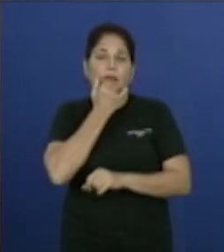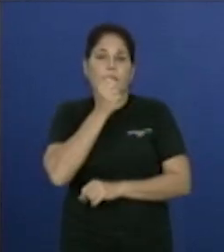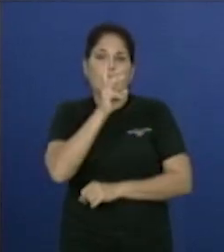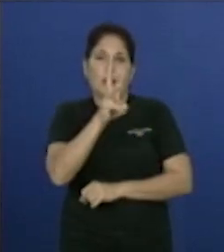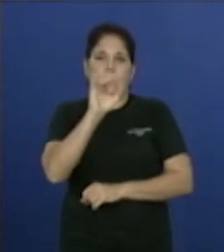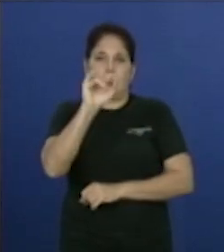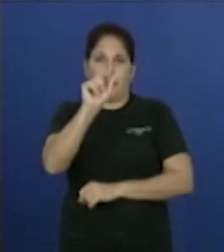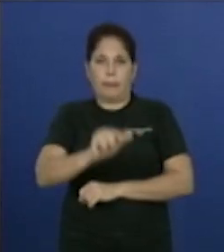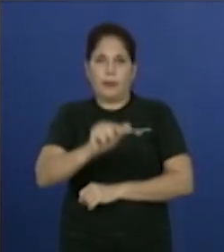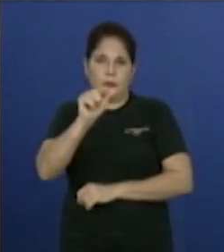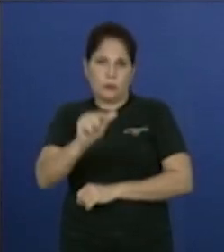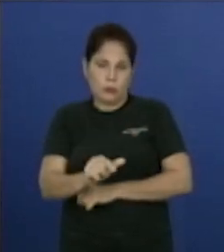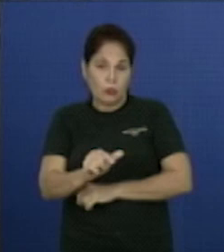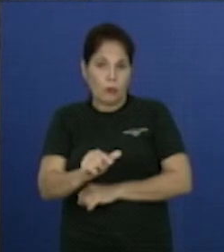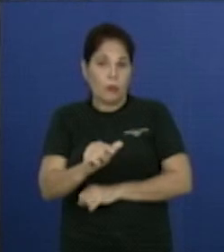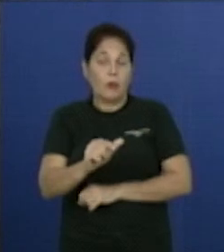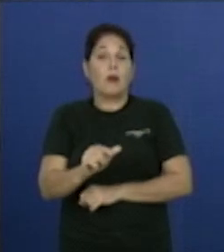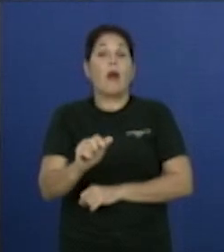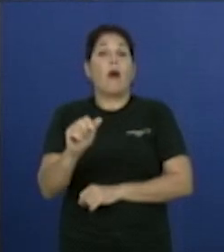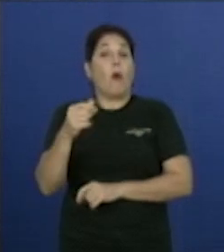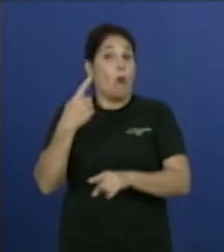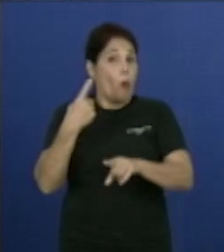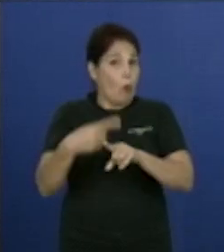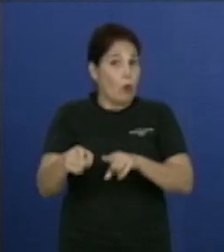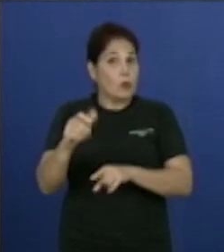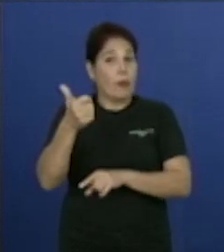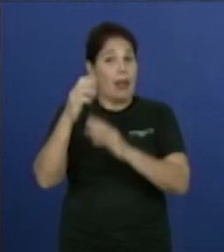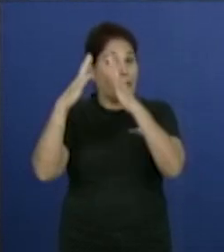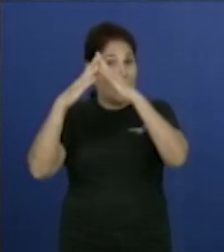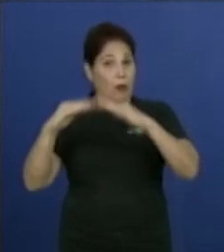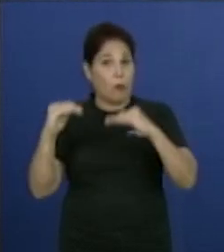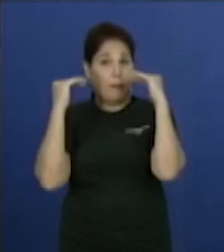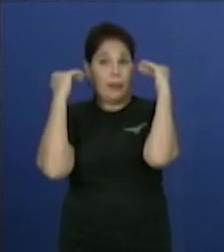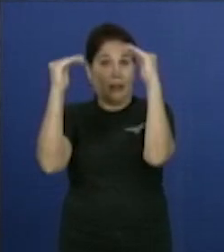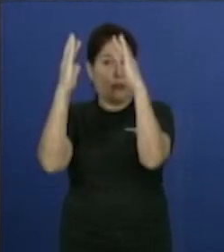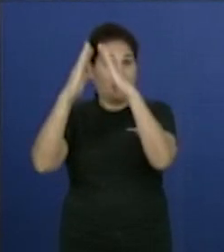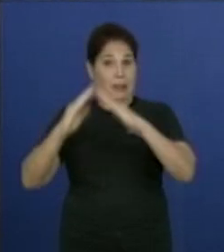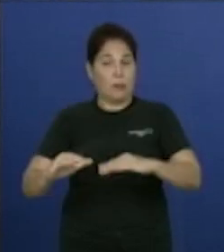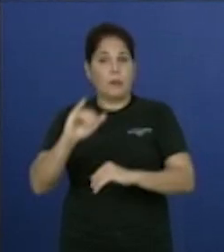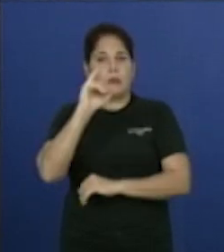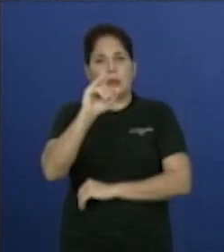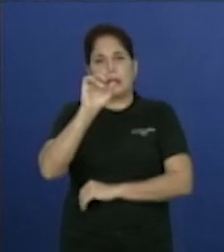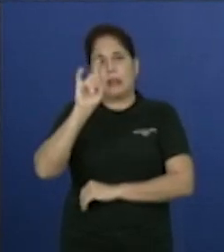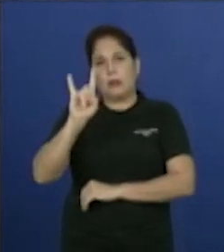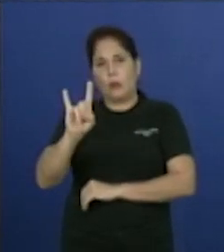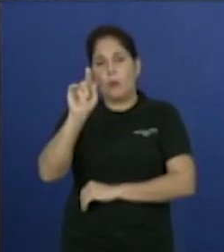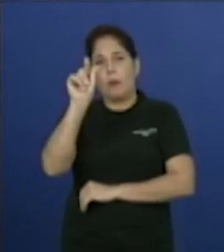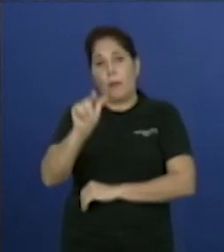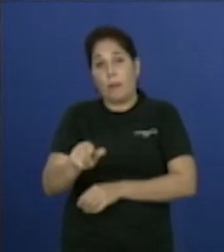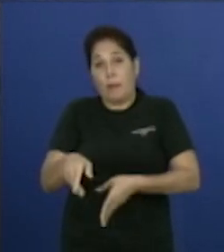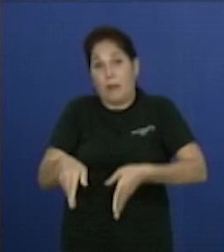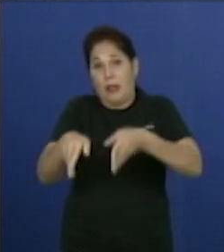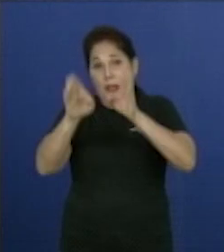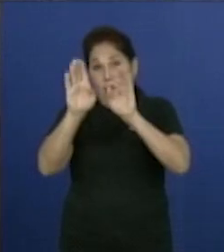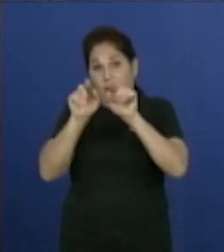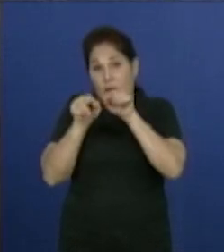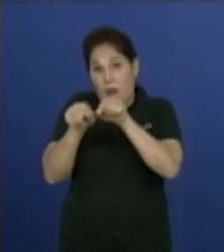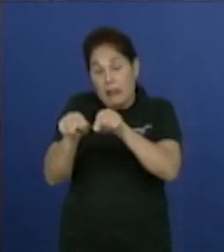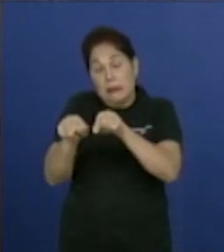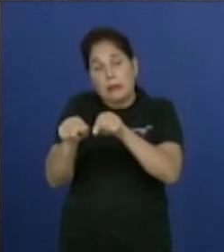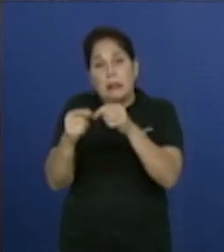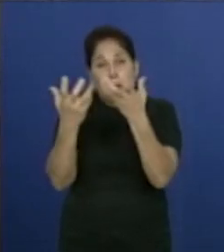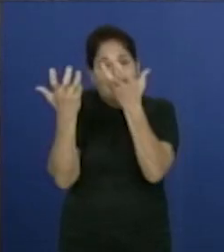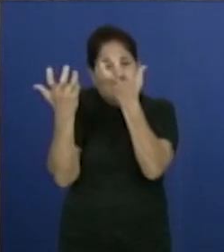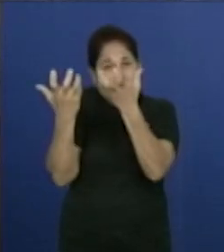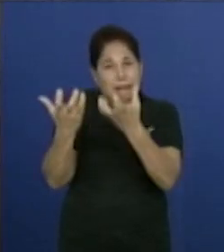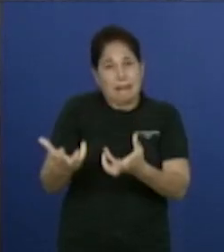36 personas, otros 10 derrumbes parciales en la cubierta y unas 69 edificaciones se mantienen en un estado de